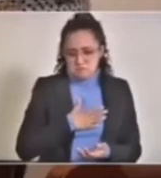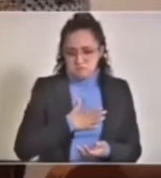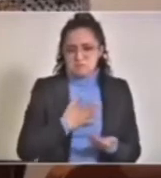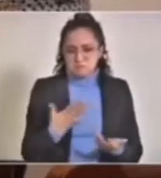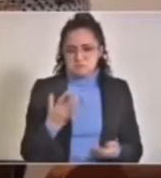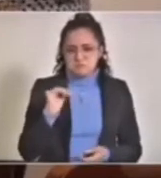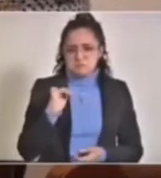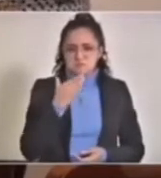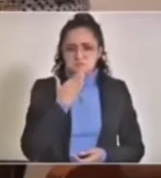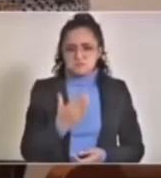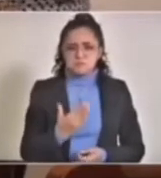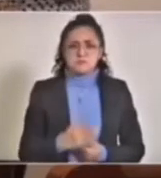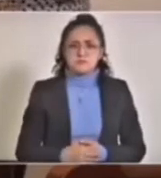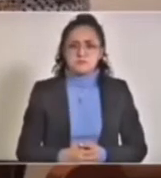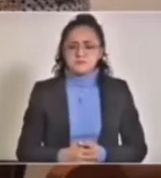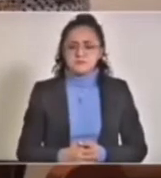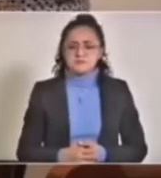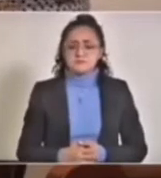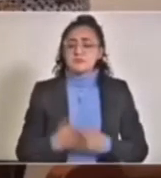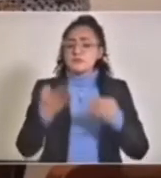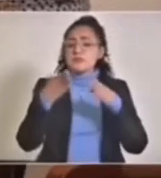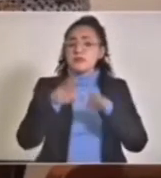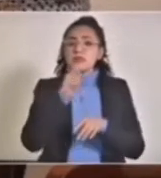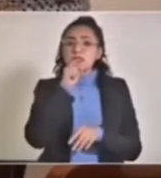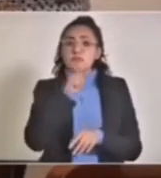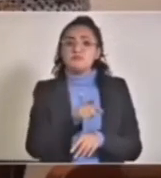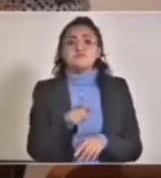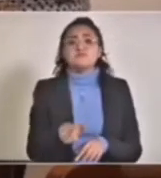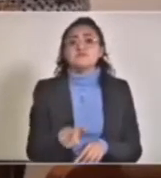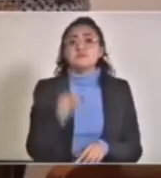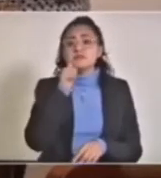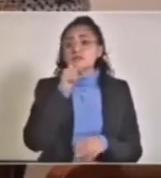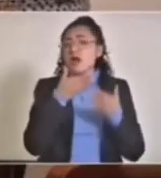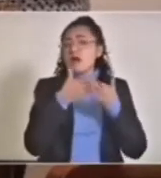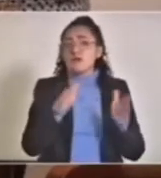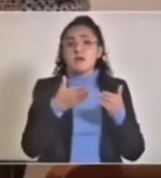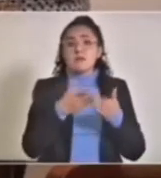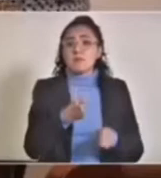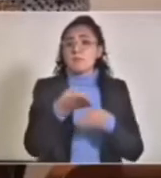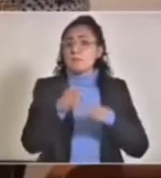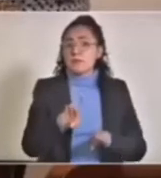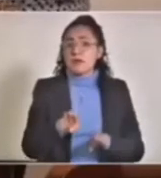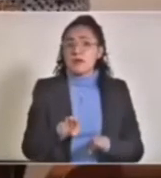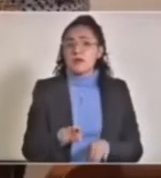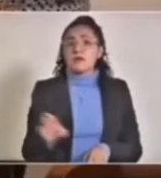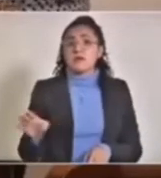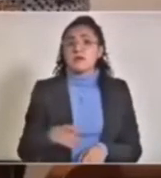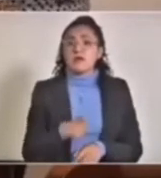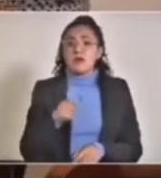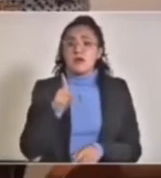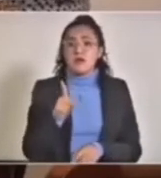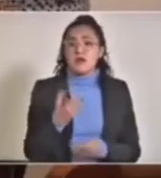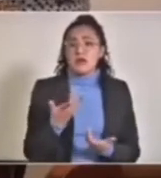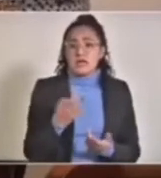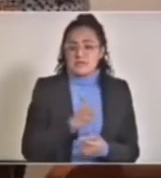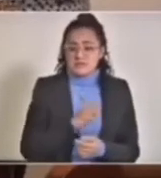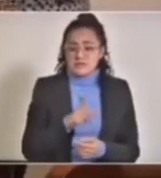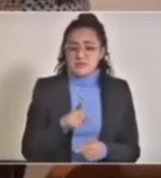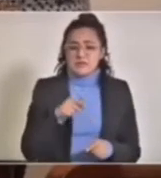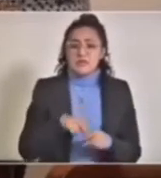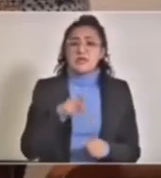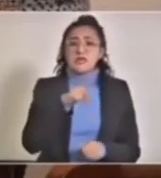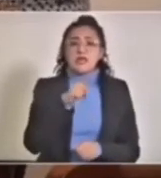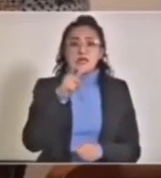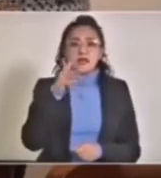los bancos han estado permanentemente abiertos, por ejemplo un caso muy especial ha sido el de